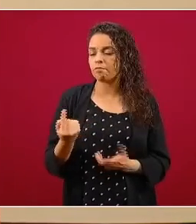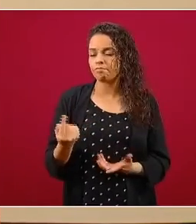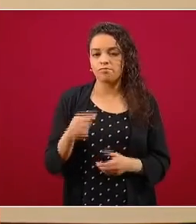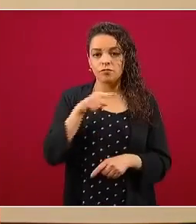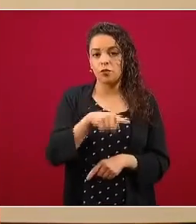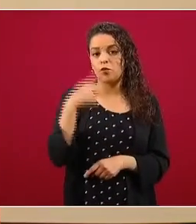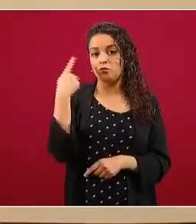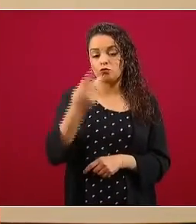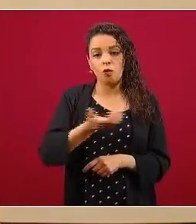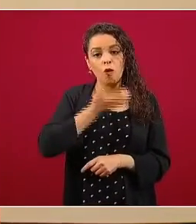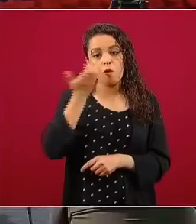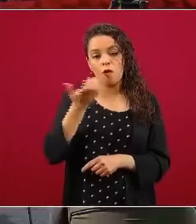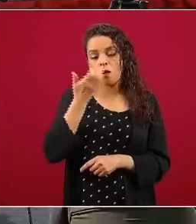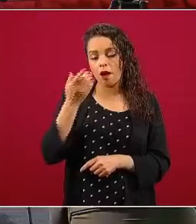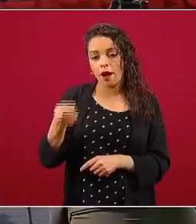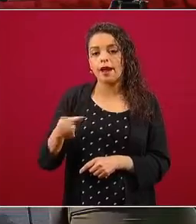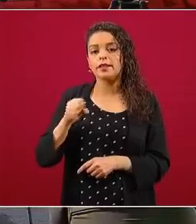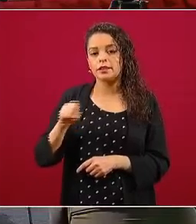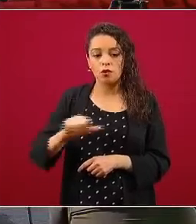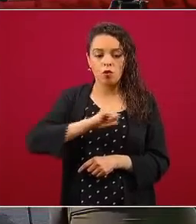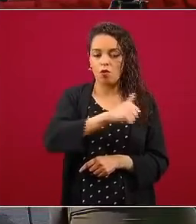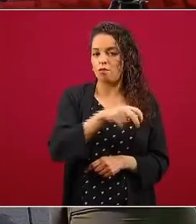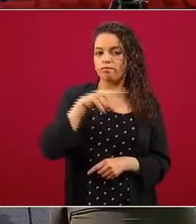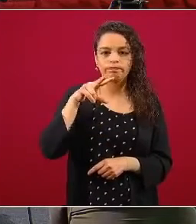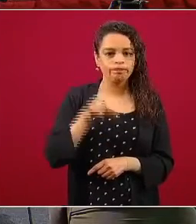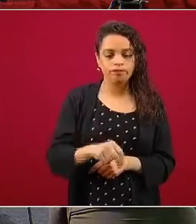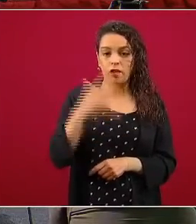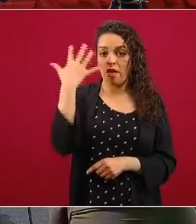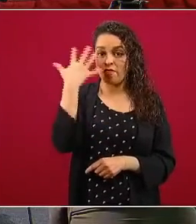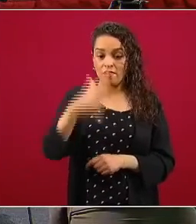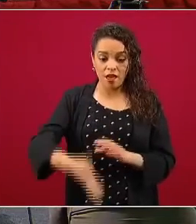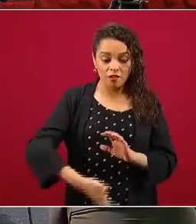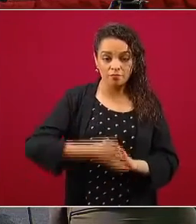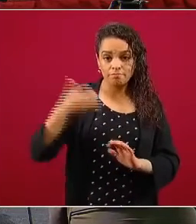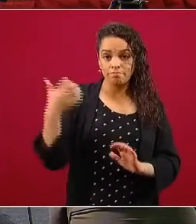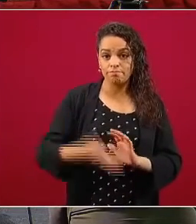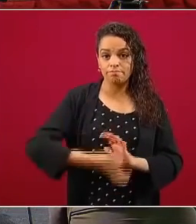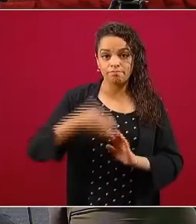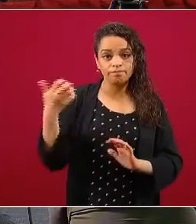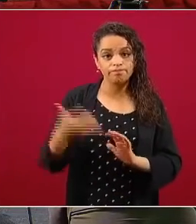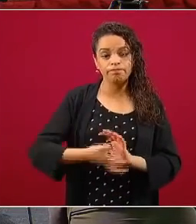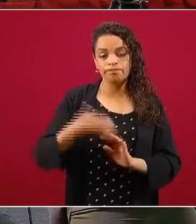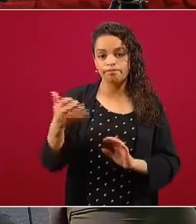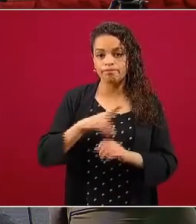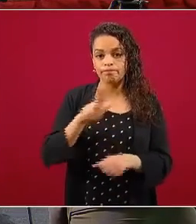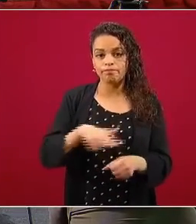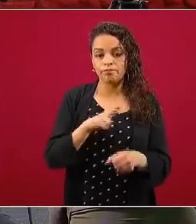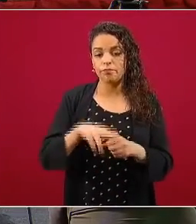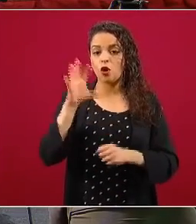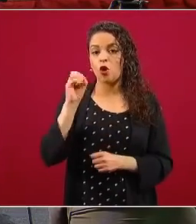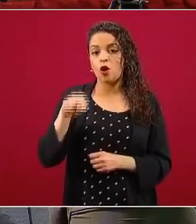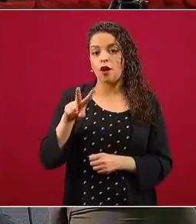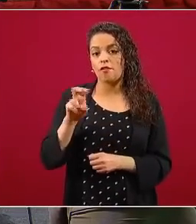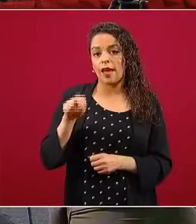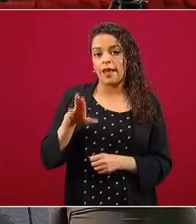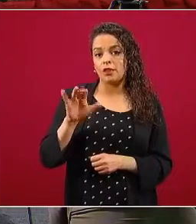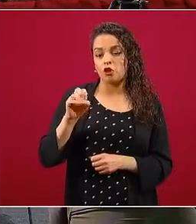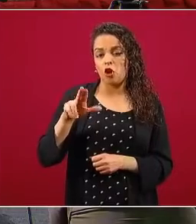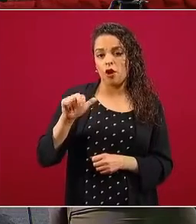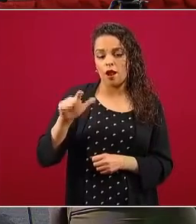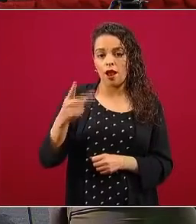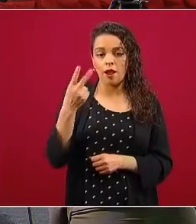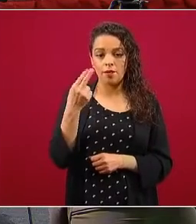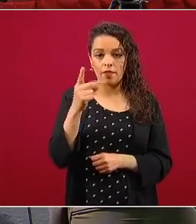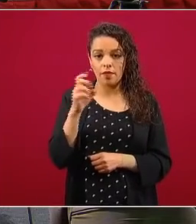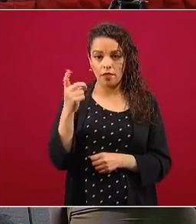Las actividades serán perforar 10 pozos convencionales. El 25 de septiembre de 2018